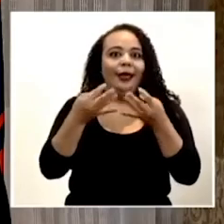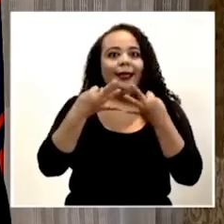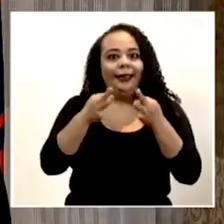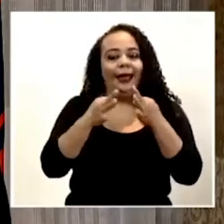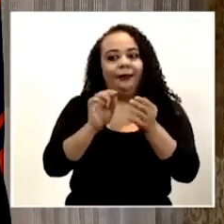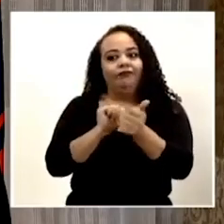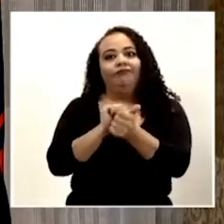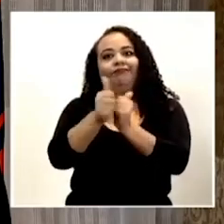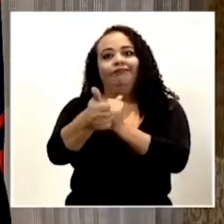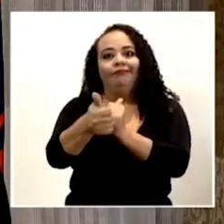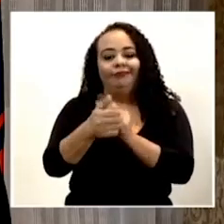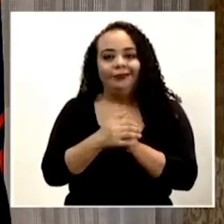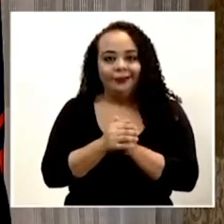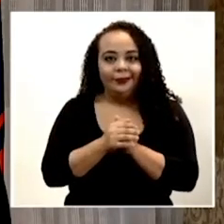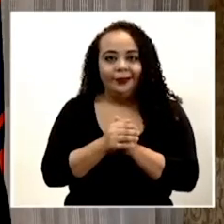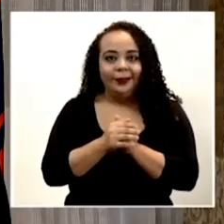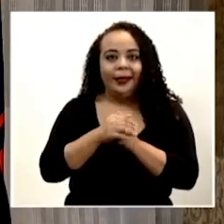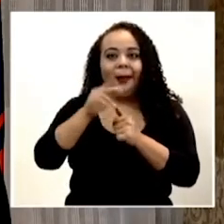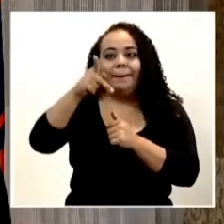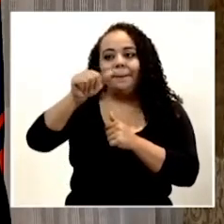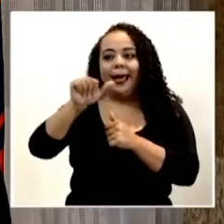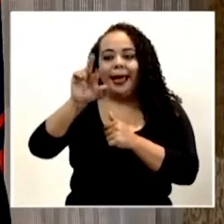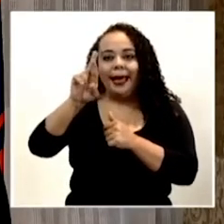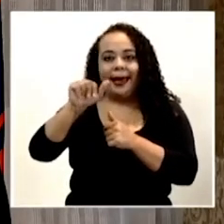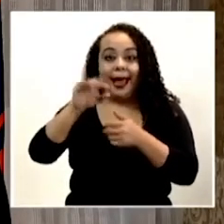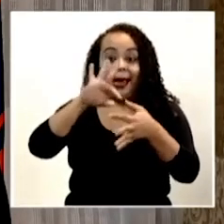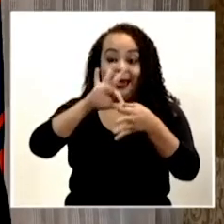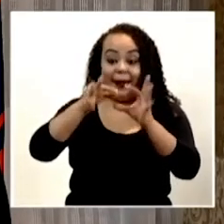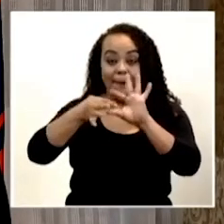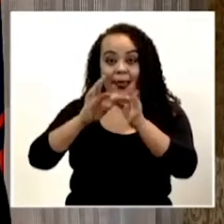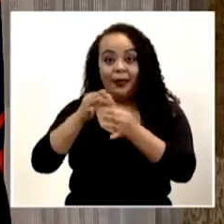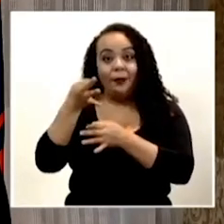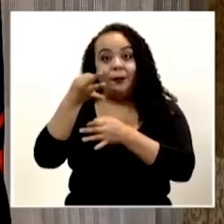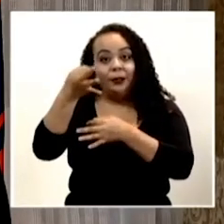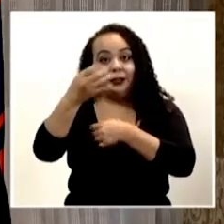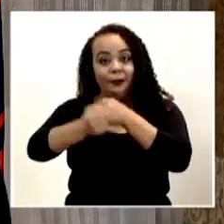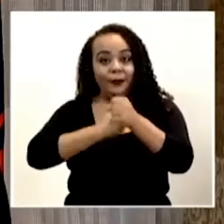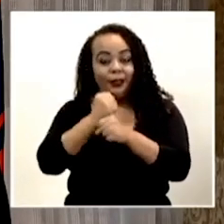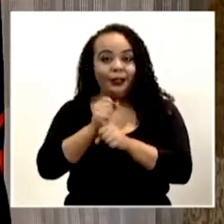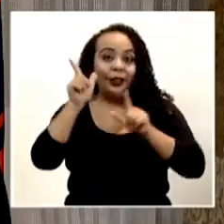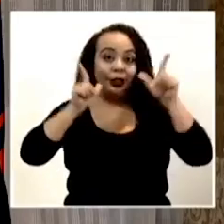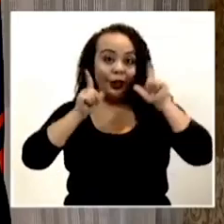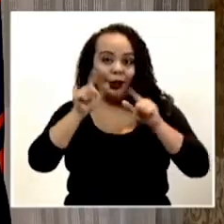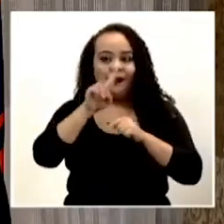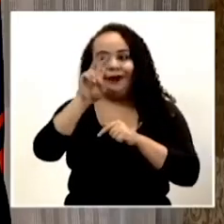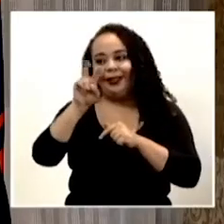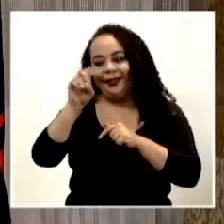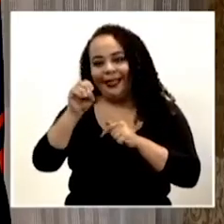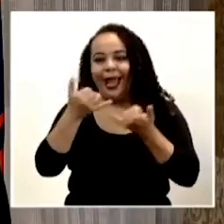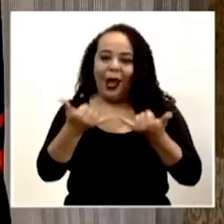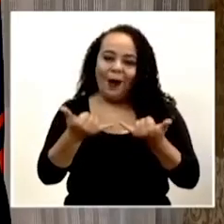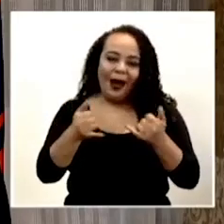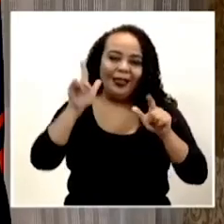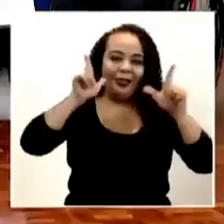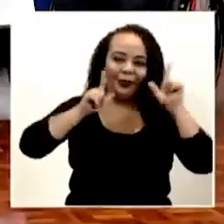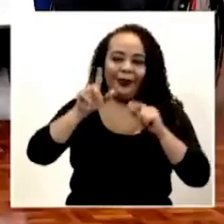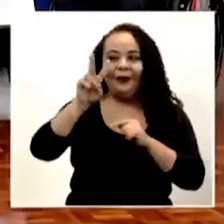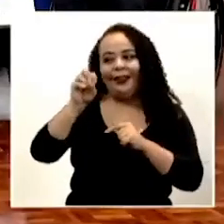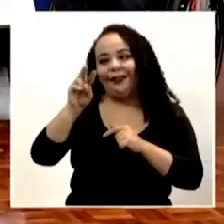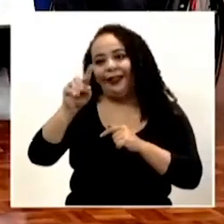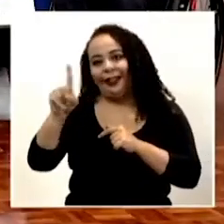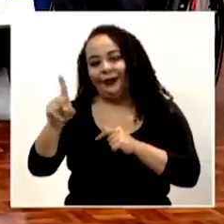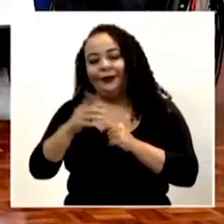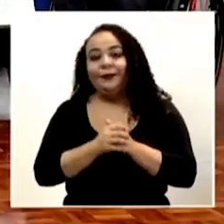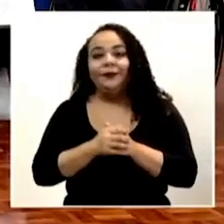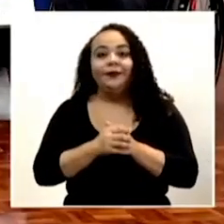clasificar a las paralimpiadas del próximo año. En Tokio era 20-20, ahora va a ser 20-21. Y,